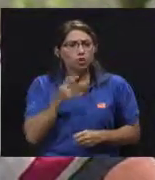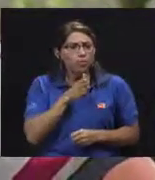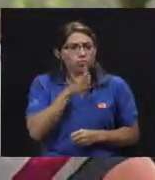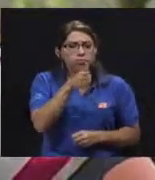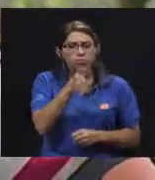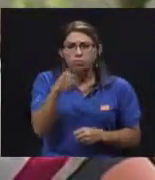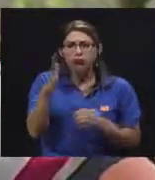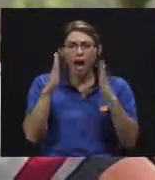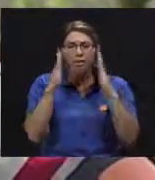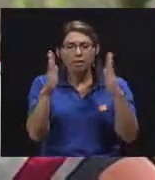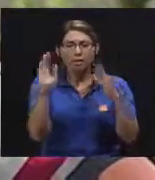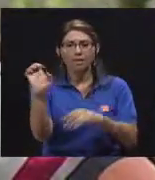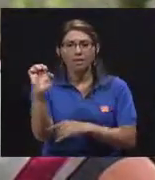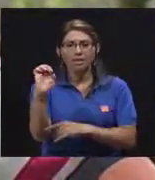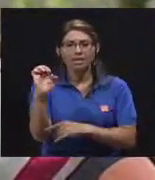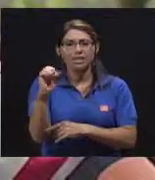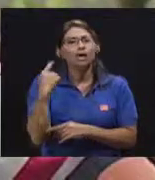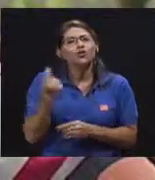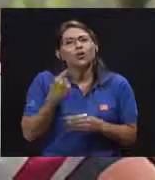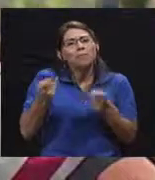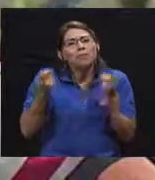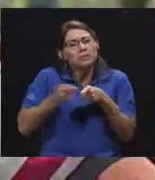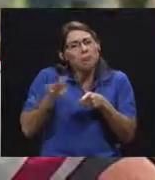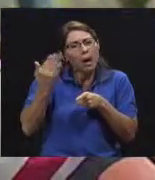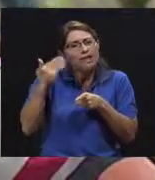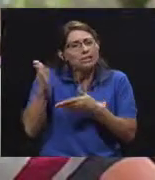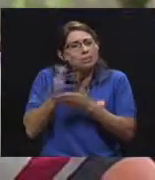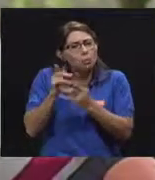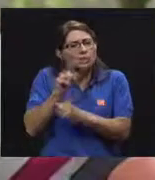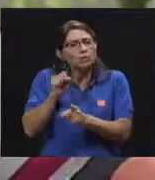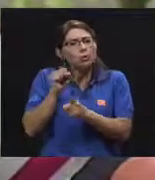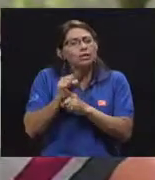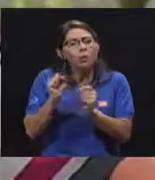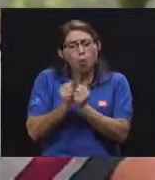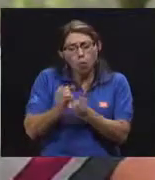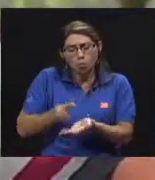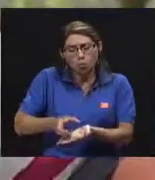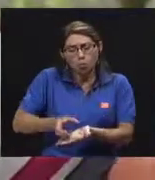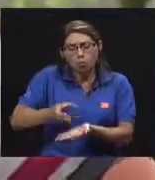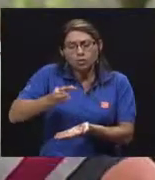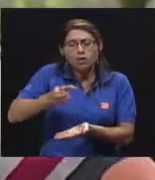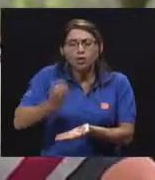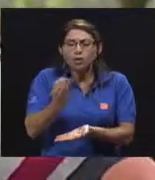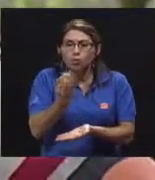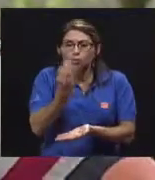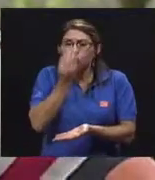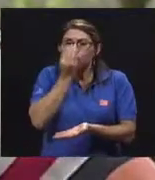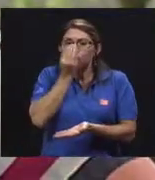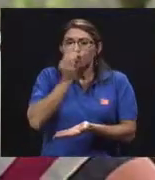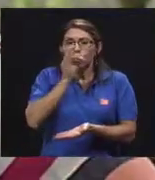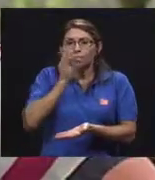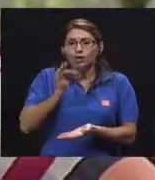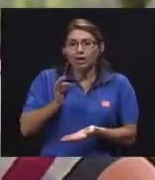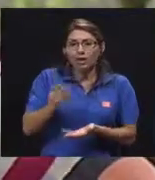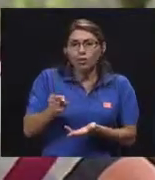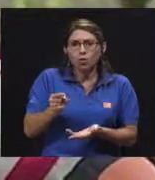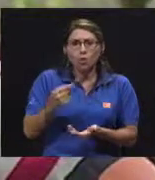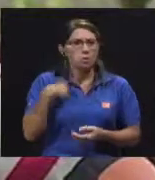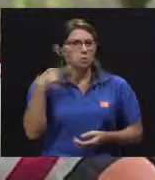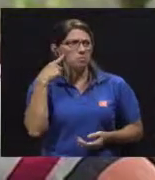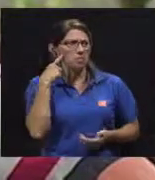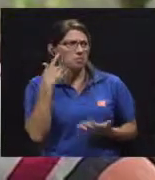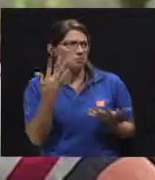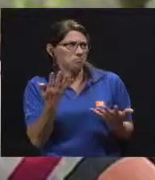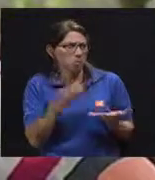pues únicamente hubo un pequeño incidente con un cilindro de oxígeno. ¿Qué uno dice? Hay un cilindro de oxígeno en la casa, ¿a le va a servir? Pues de muy